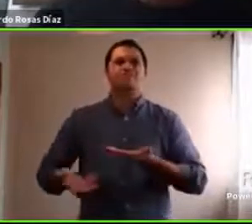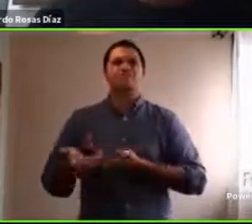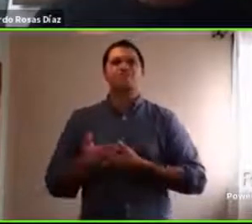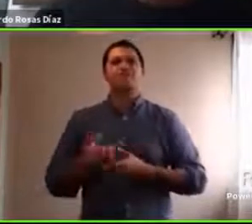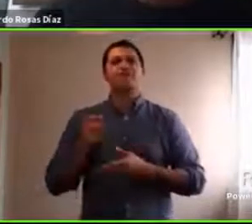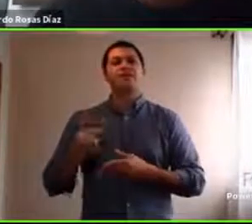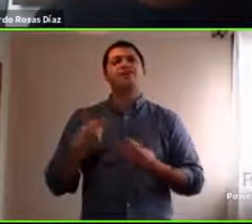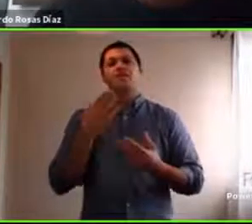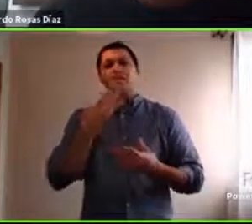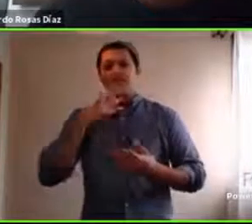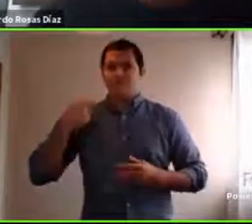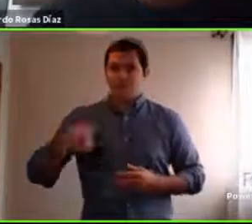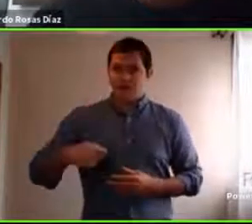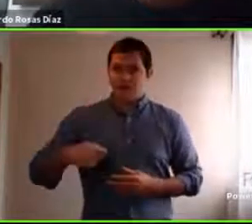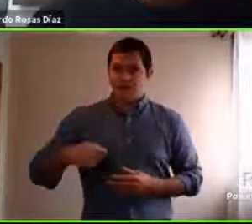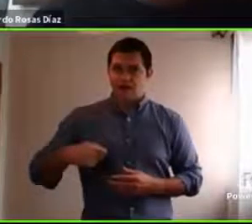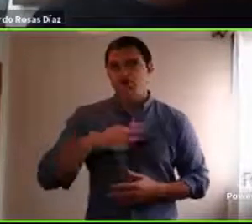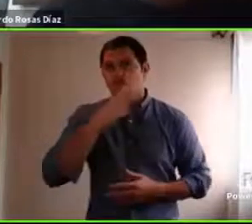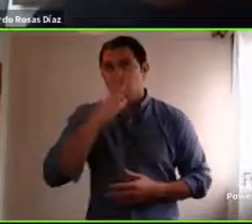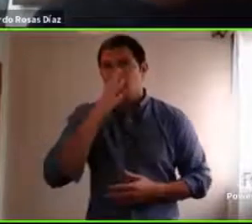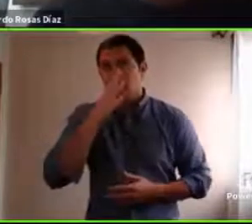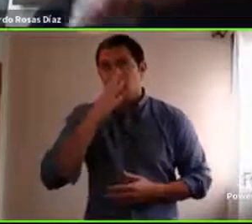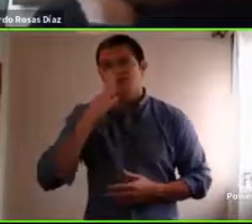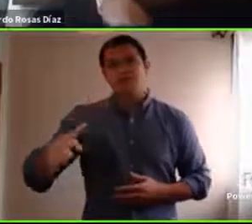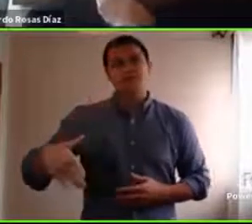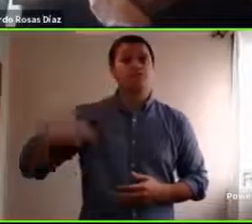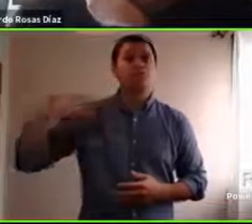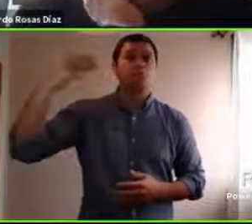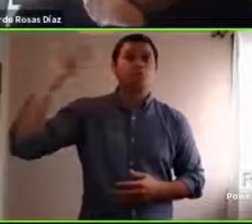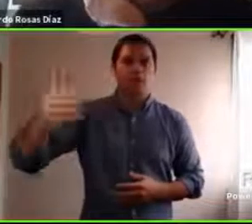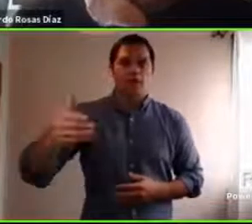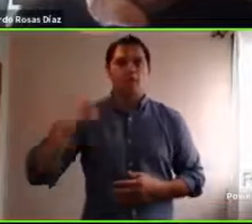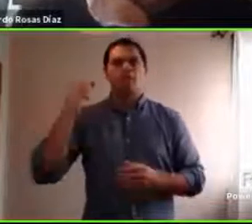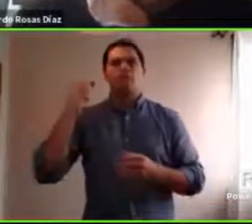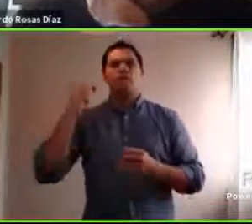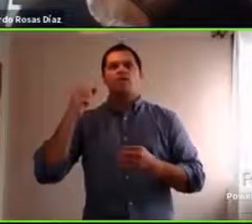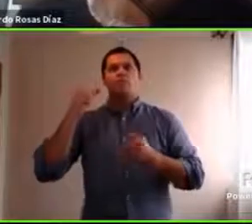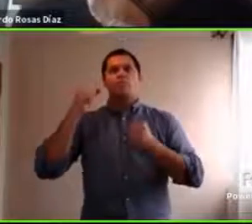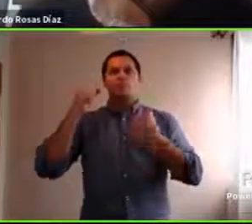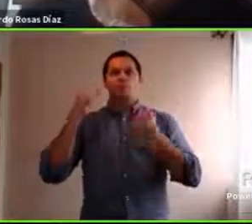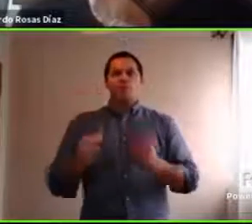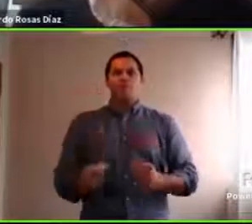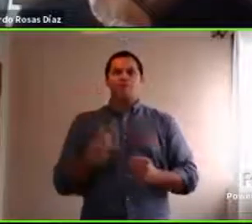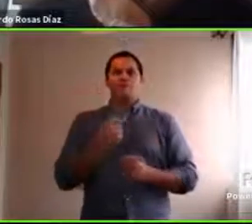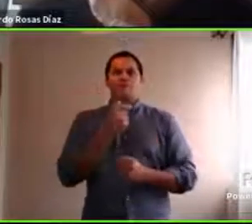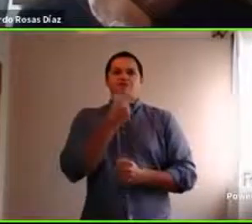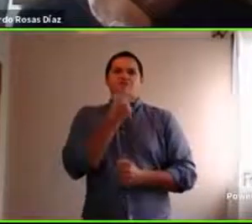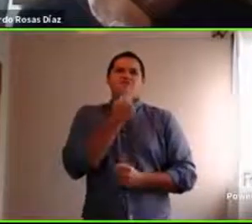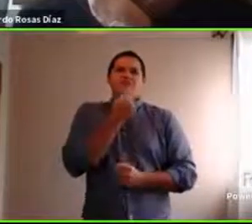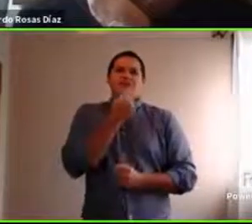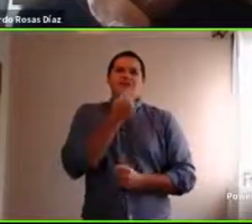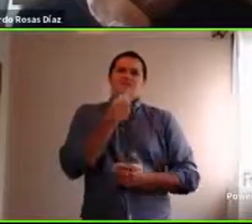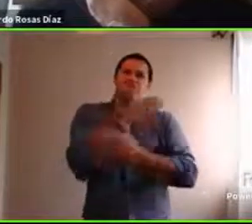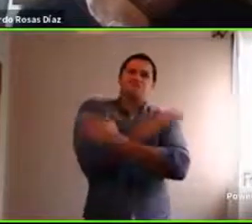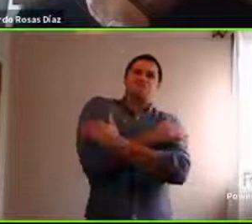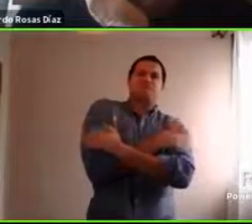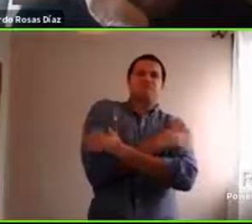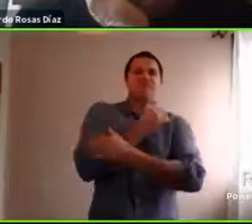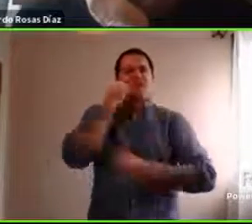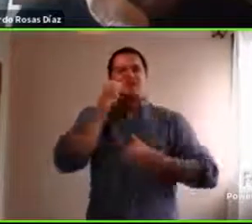valorar y no sé si después los vamos a querer soltar tan fácilmente creo que ojalá busquemos la forma para seguir